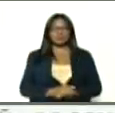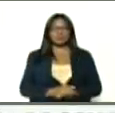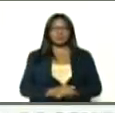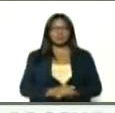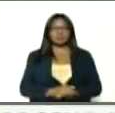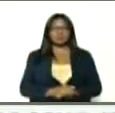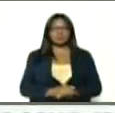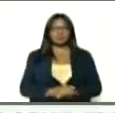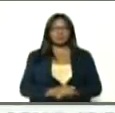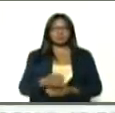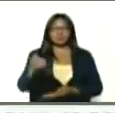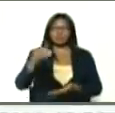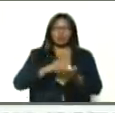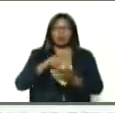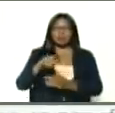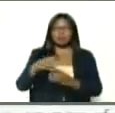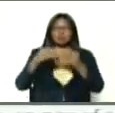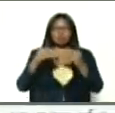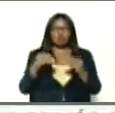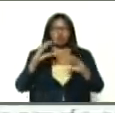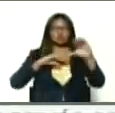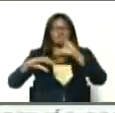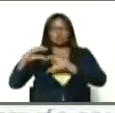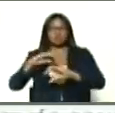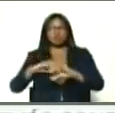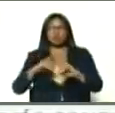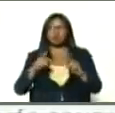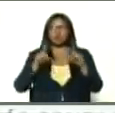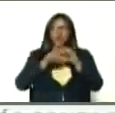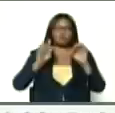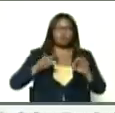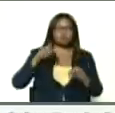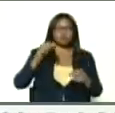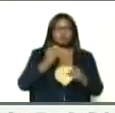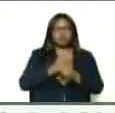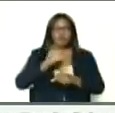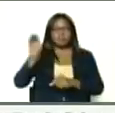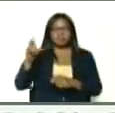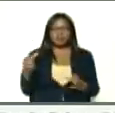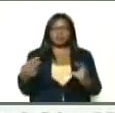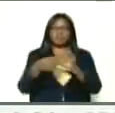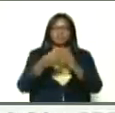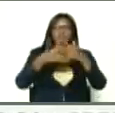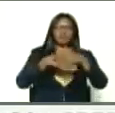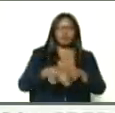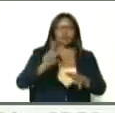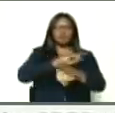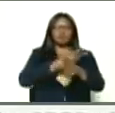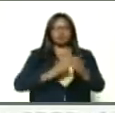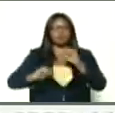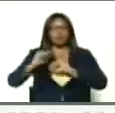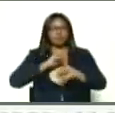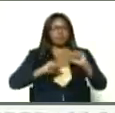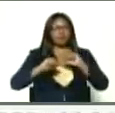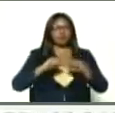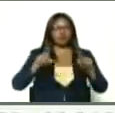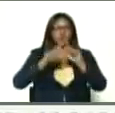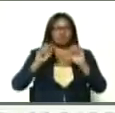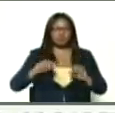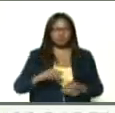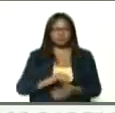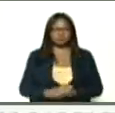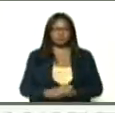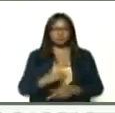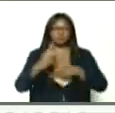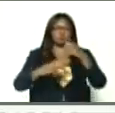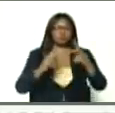ahora te toca a ti, y a todos los científicos, y científicas del país, articular un poderoso, movimiento científico, para que el